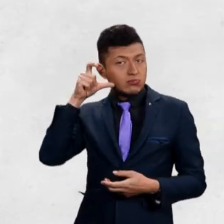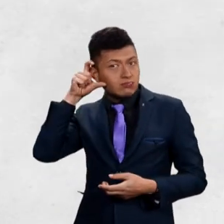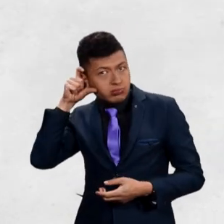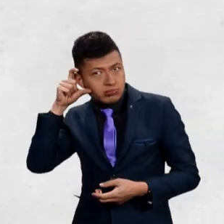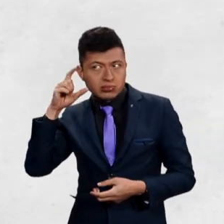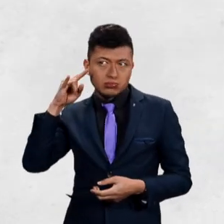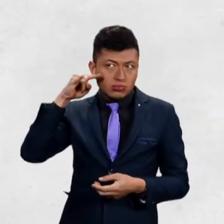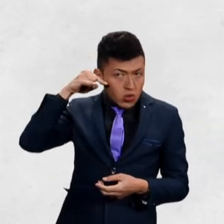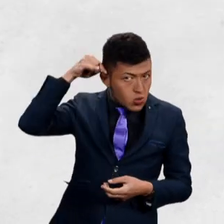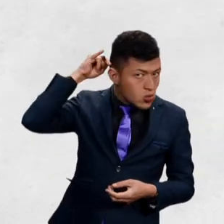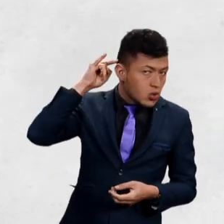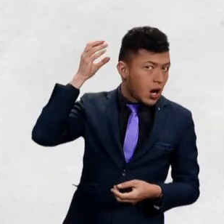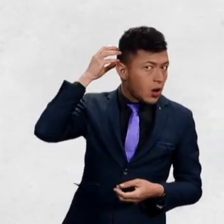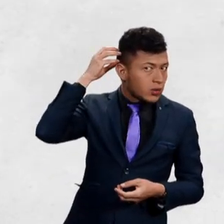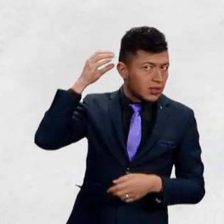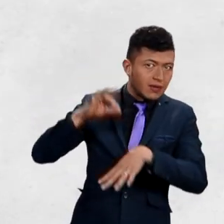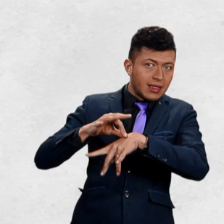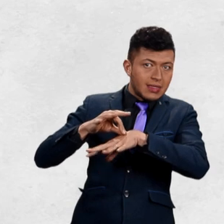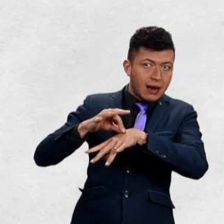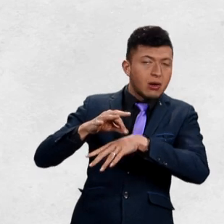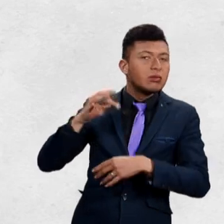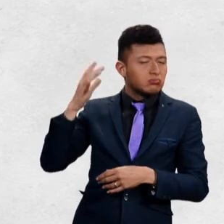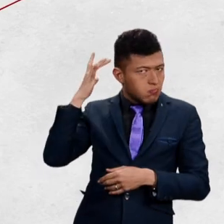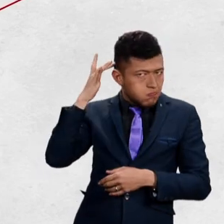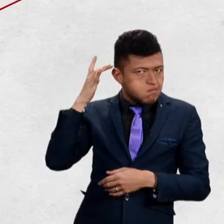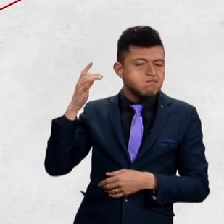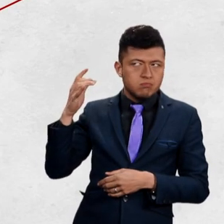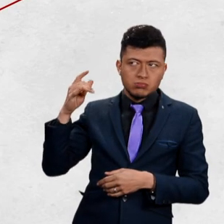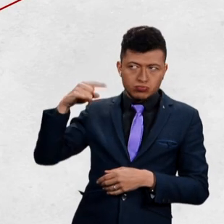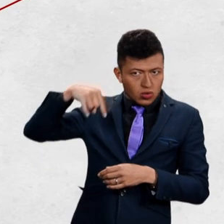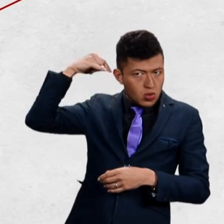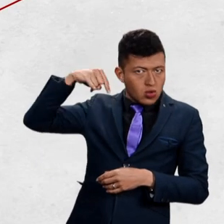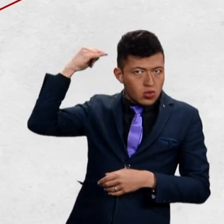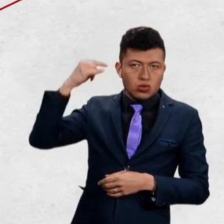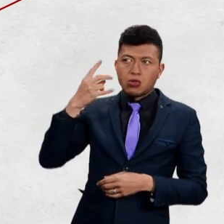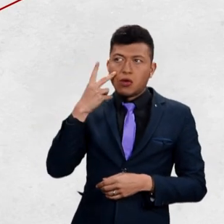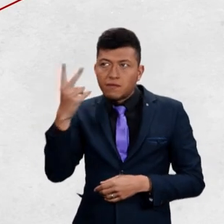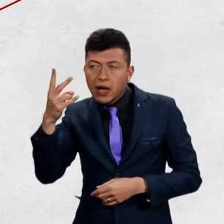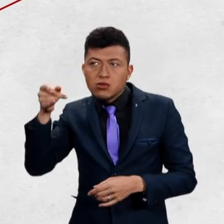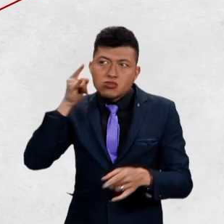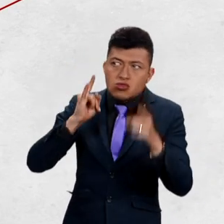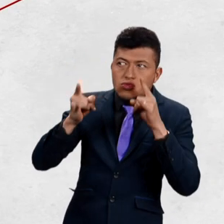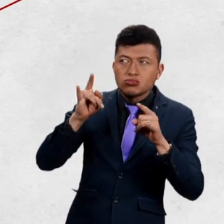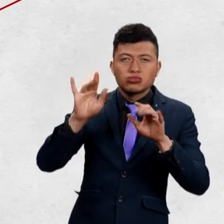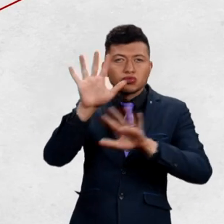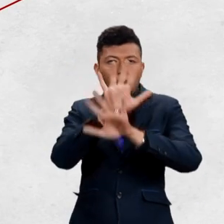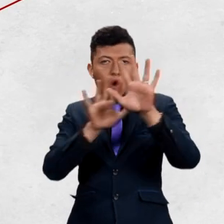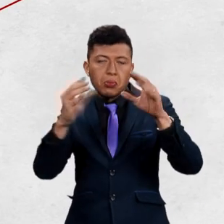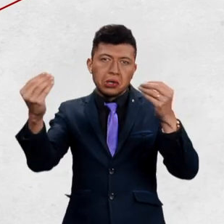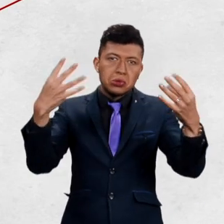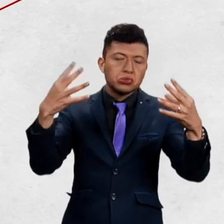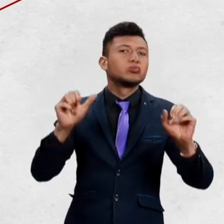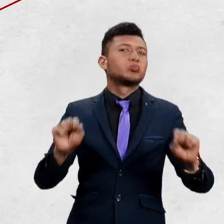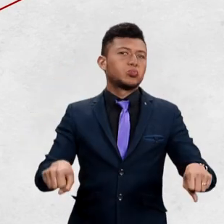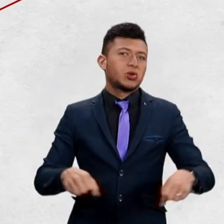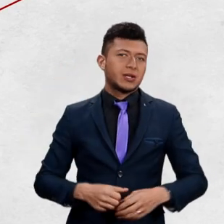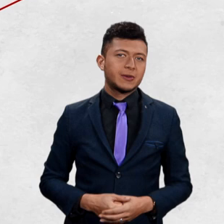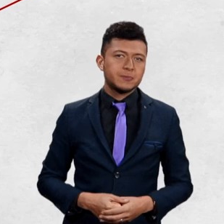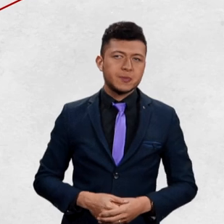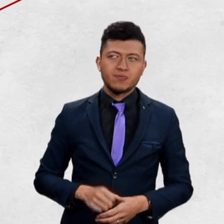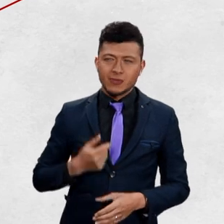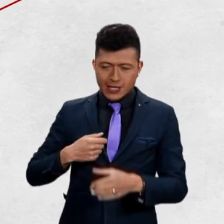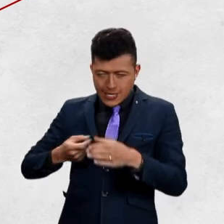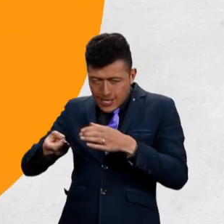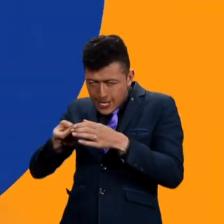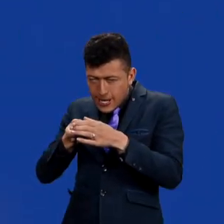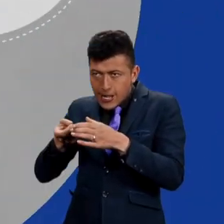la cóclea o en la retina, las señales llegan al nervio auditivo o al nervio óptico, permitiendo oír o detectar luces, formas y sombras. Y a